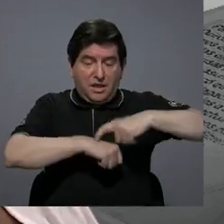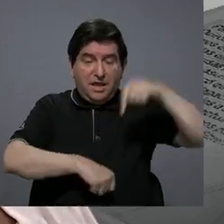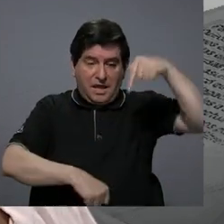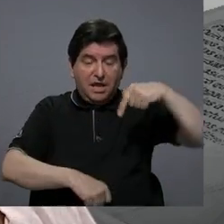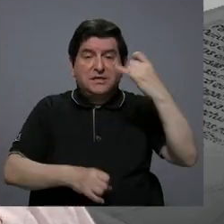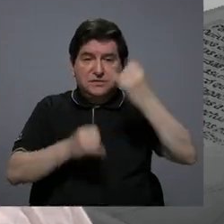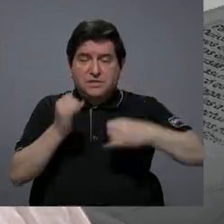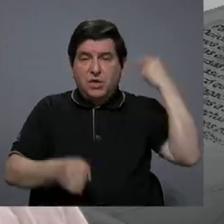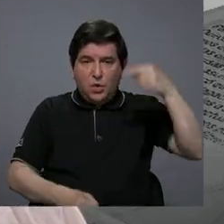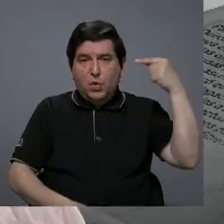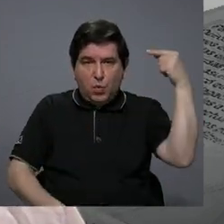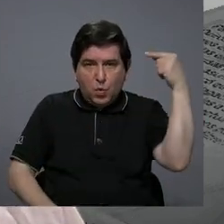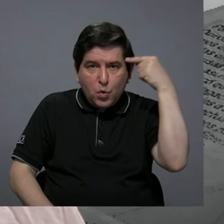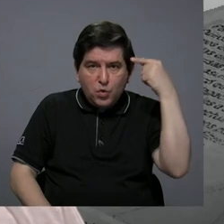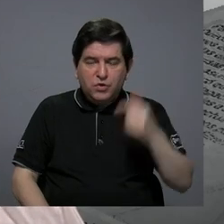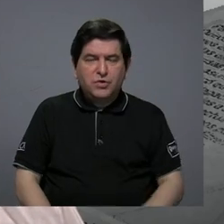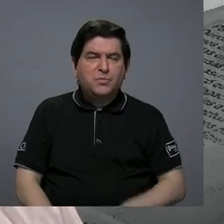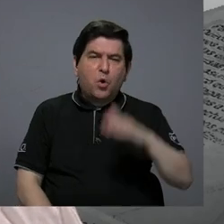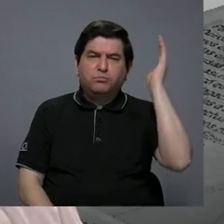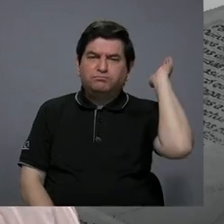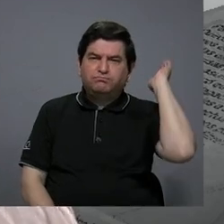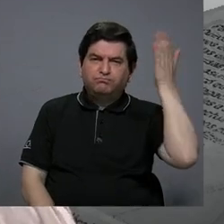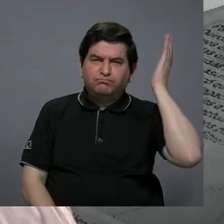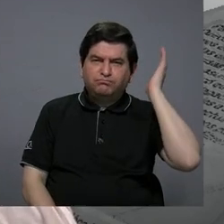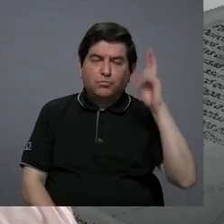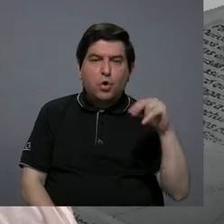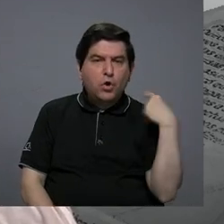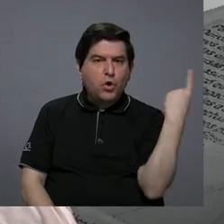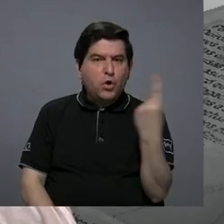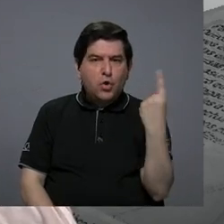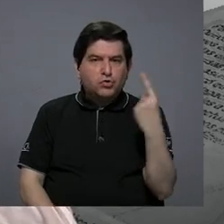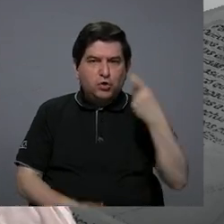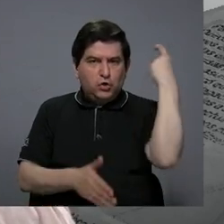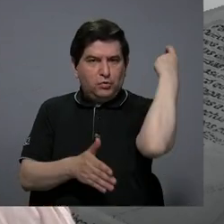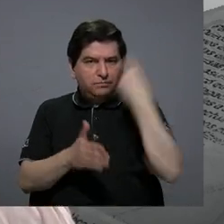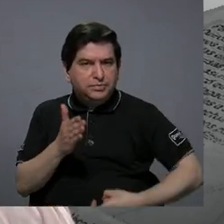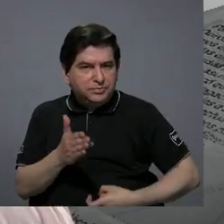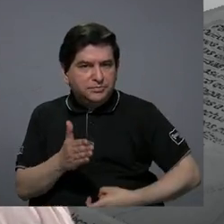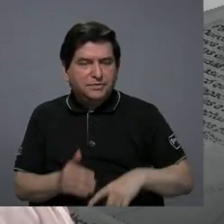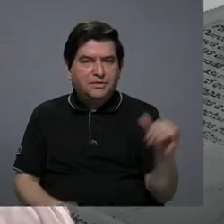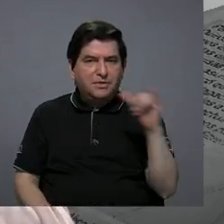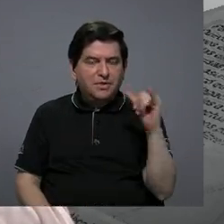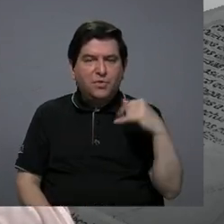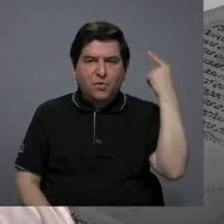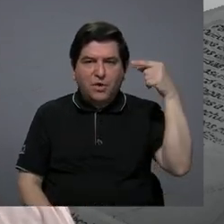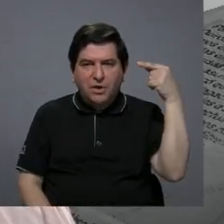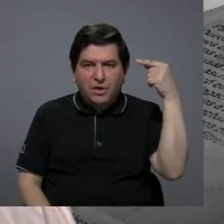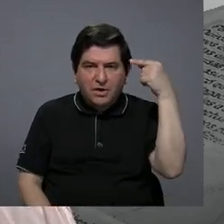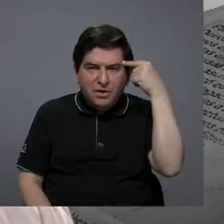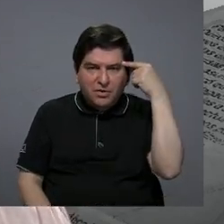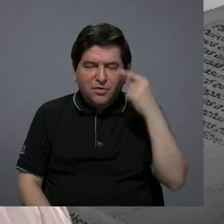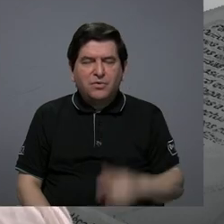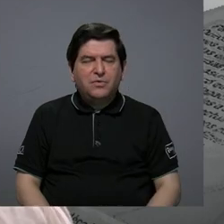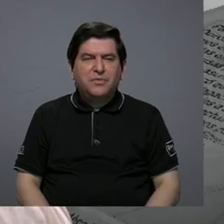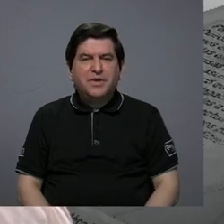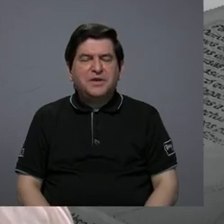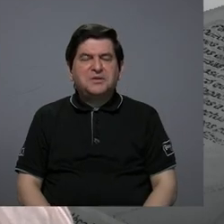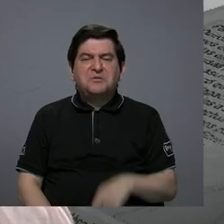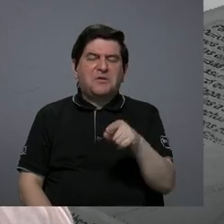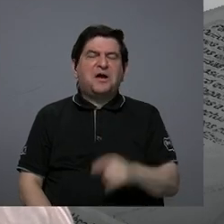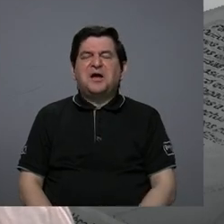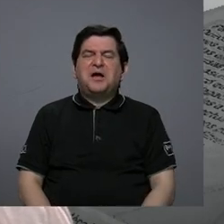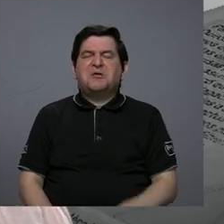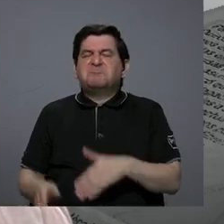este último gobierno hay un discurso no solamente autoritario sino un discurso de cinismo